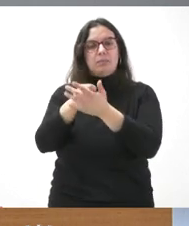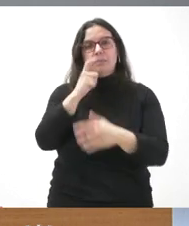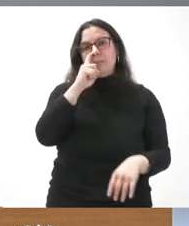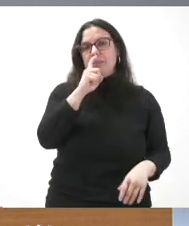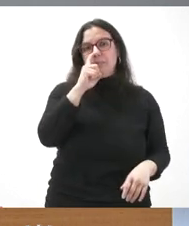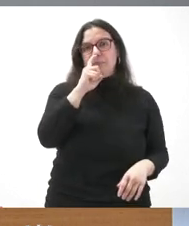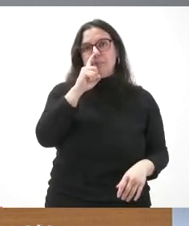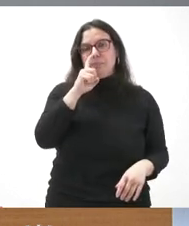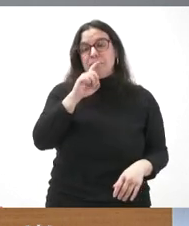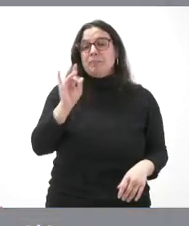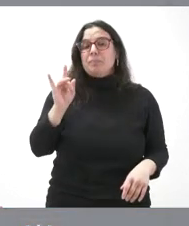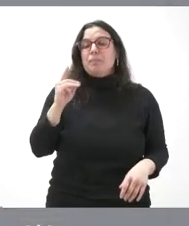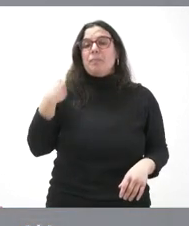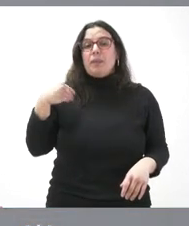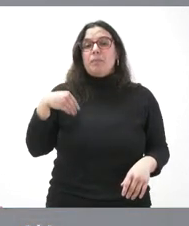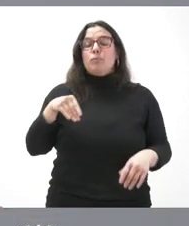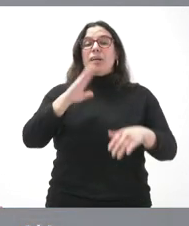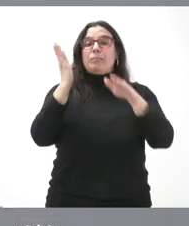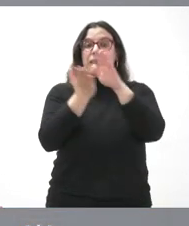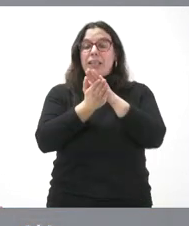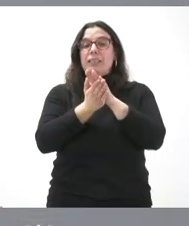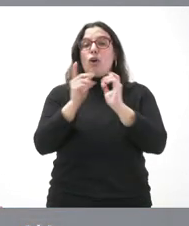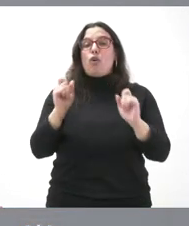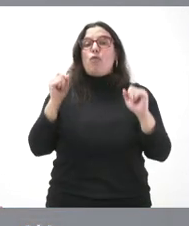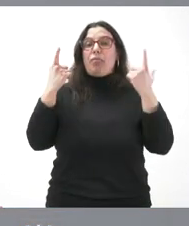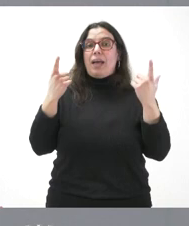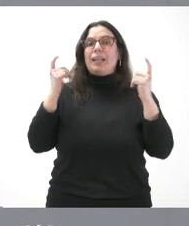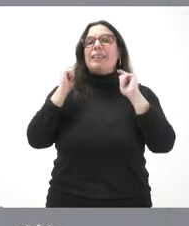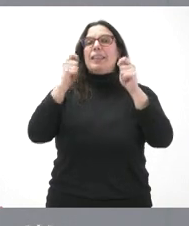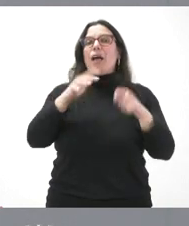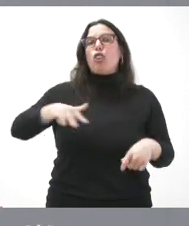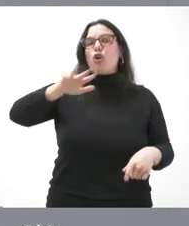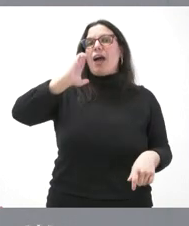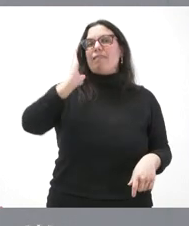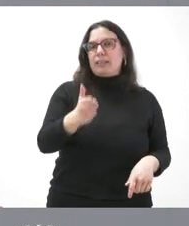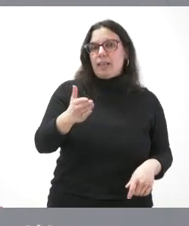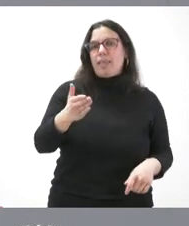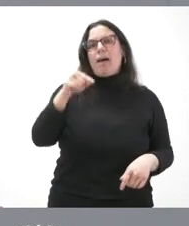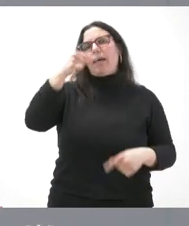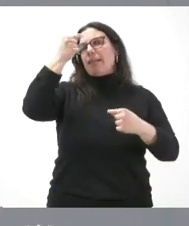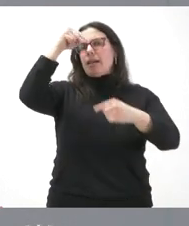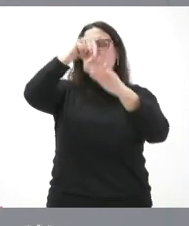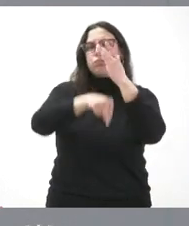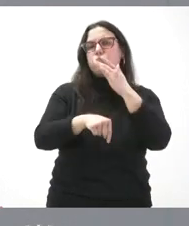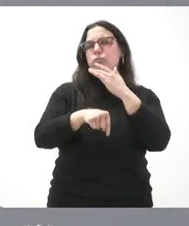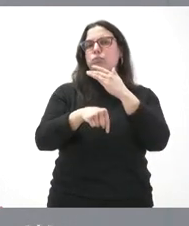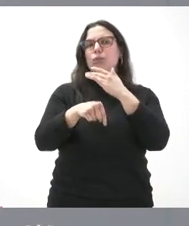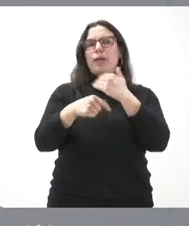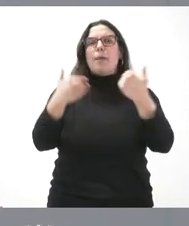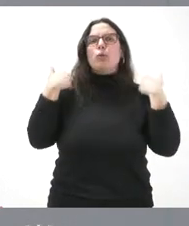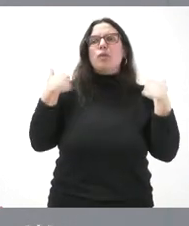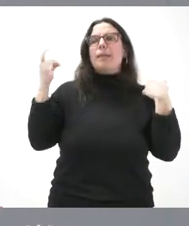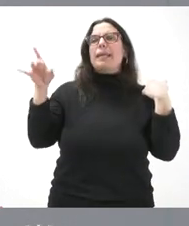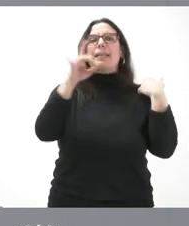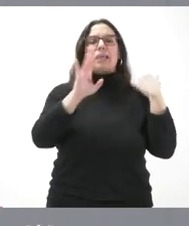Sí, efectivamente. Lo que es el expediente, formalmente, es un expediente de declaración de zona afectada. No entramos aquí a ver las responsabilidades